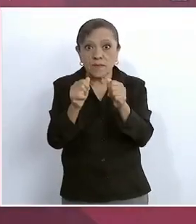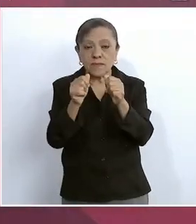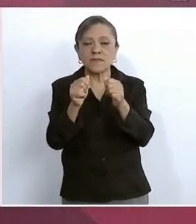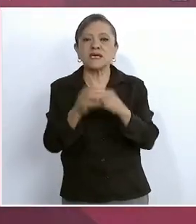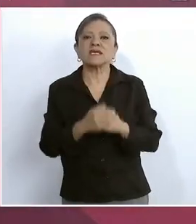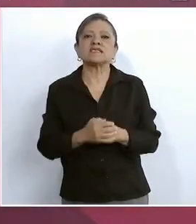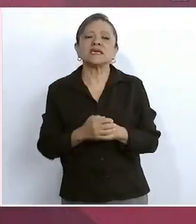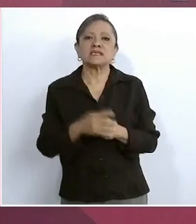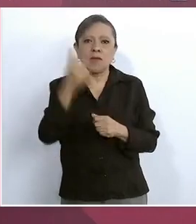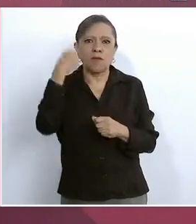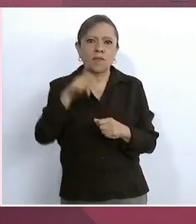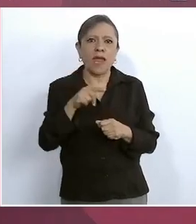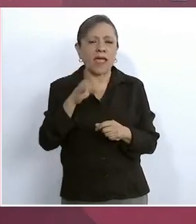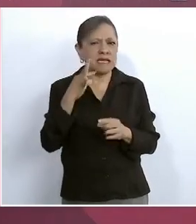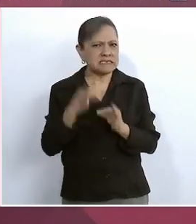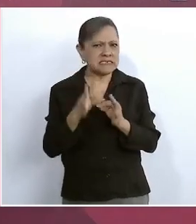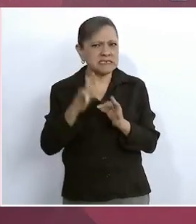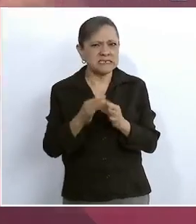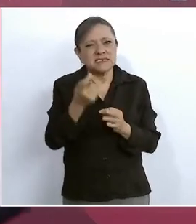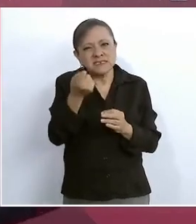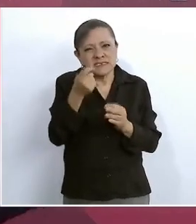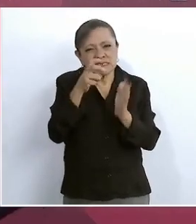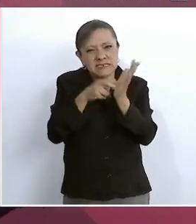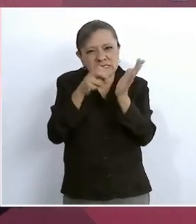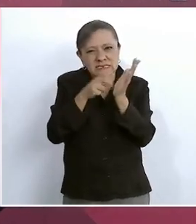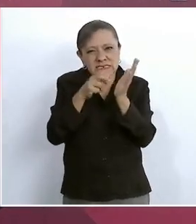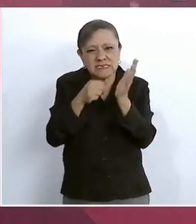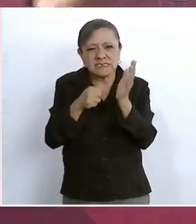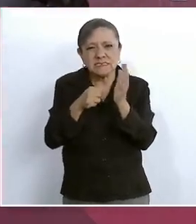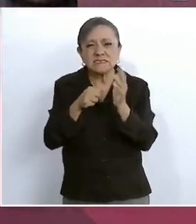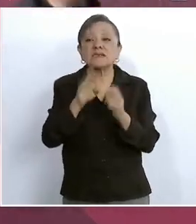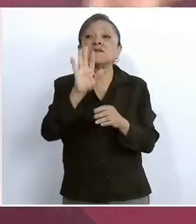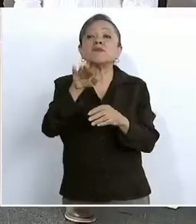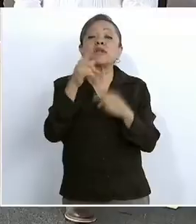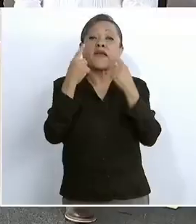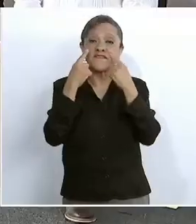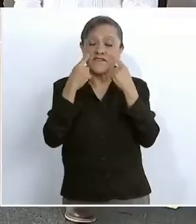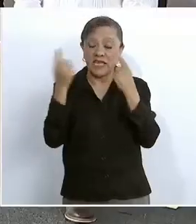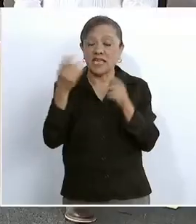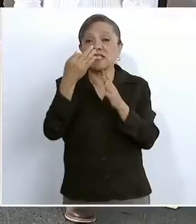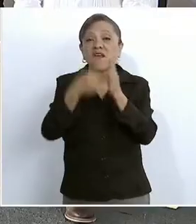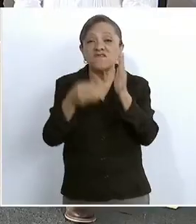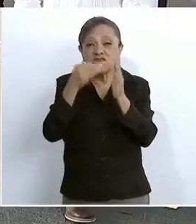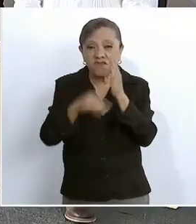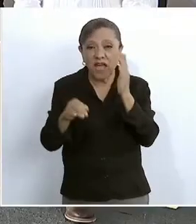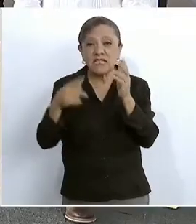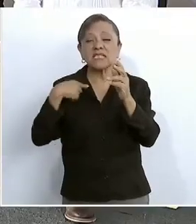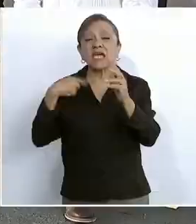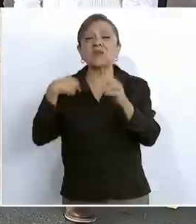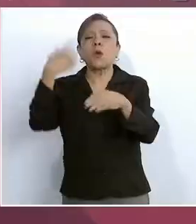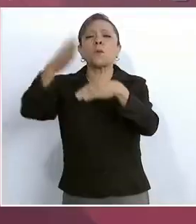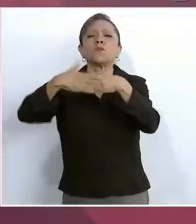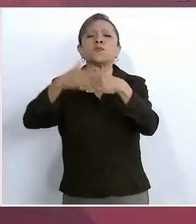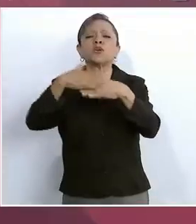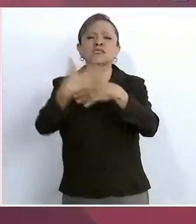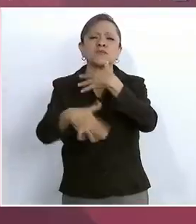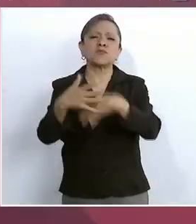se podía esperar y que yo viniera en 15 días,